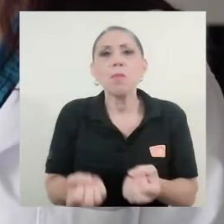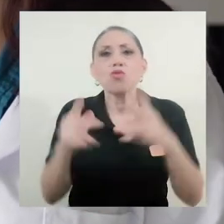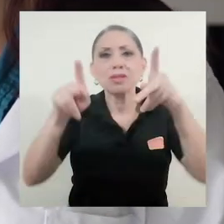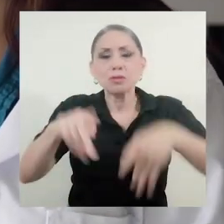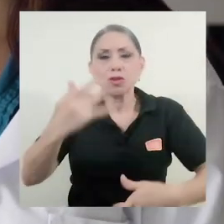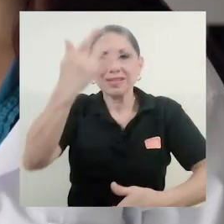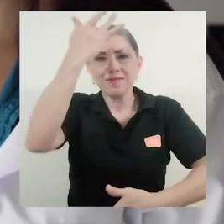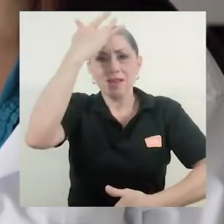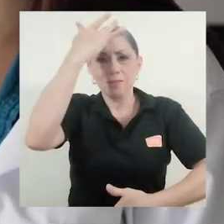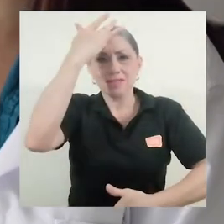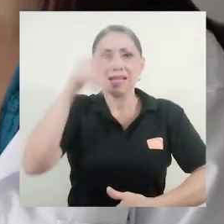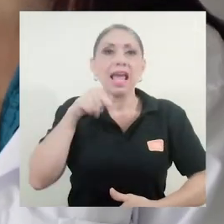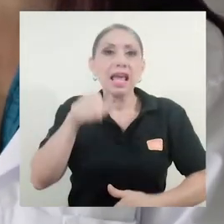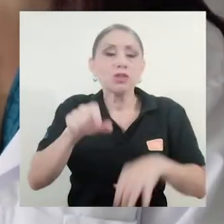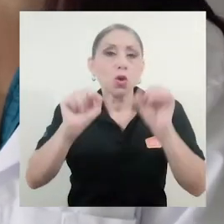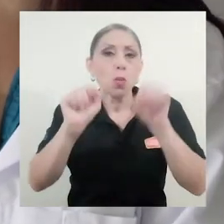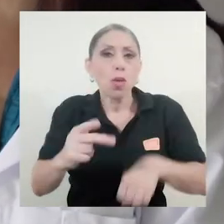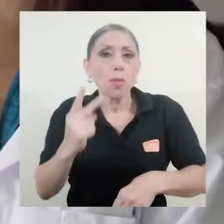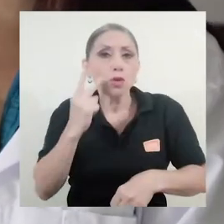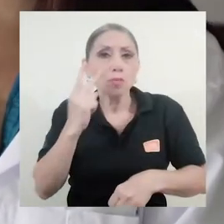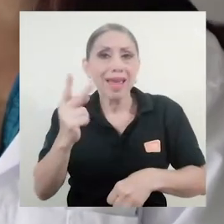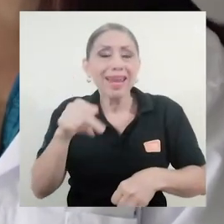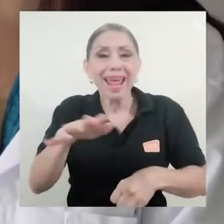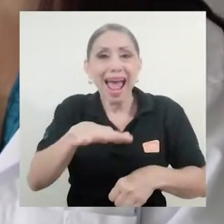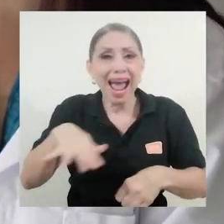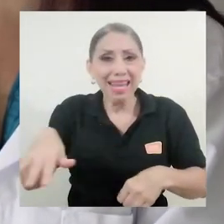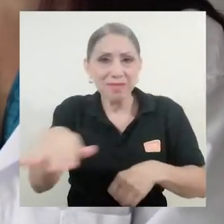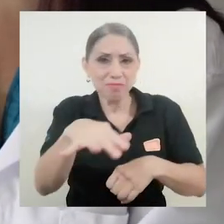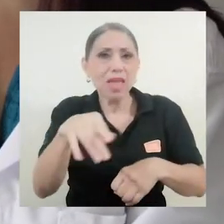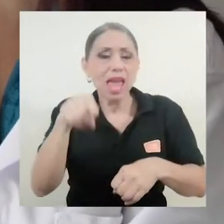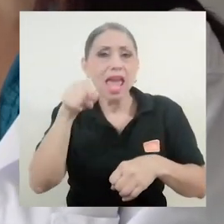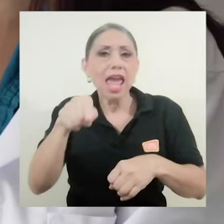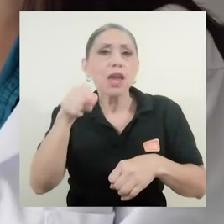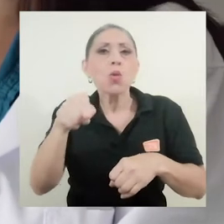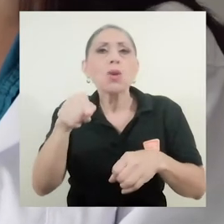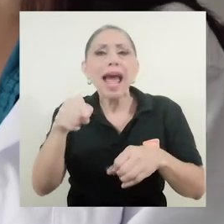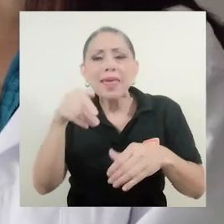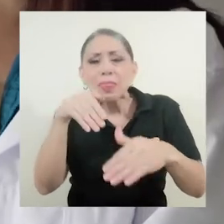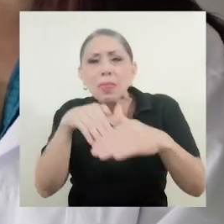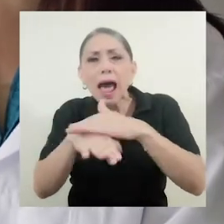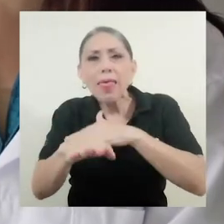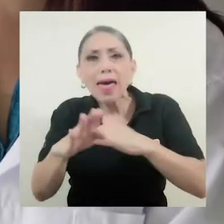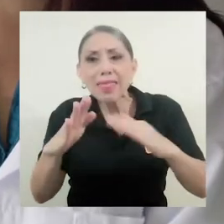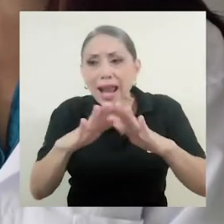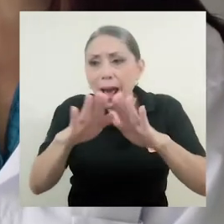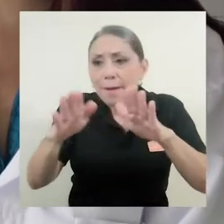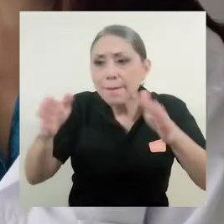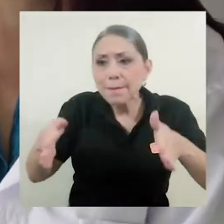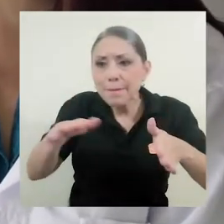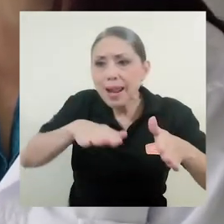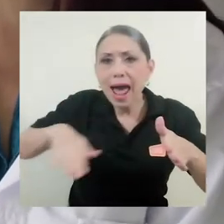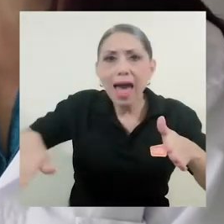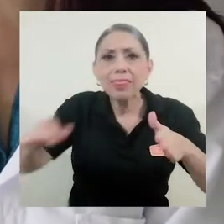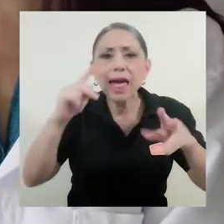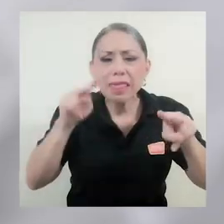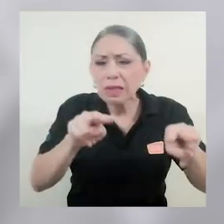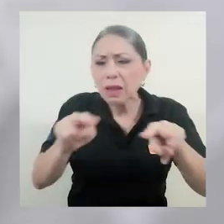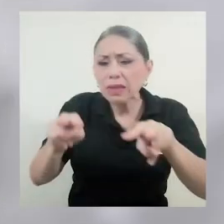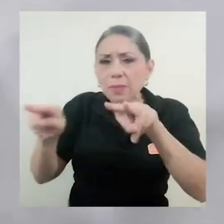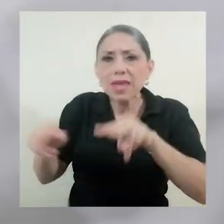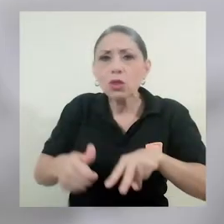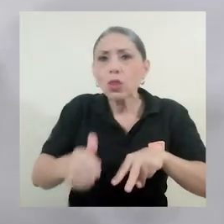eso lo podemos ver en una entrada de la planta de tratamiento de aguas residuales. Entonces, entre más virus encontremos,